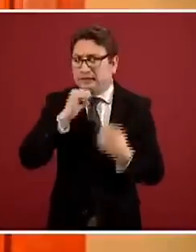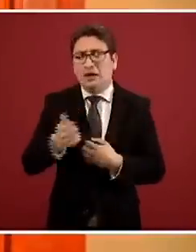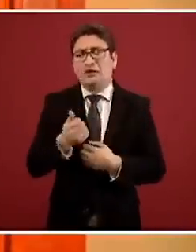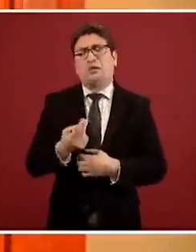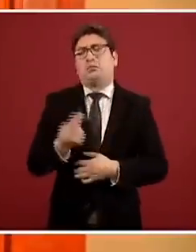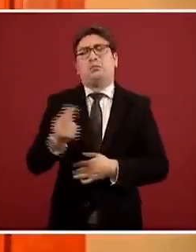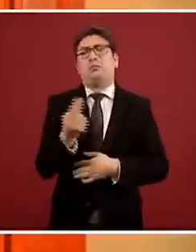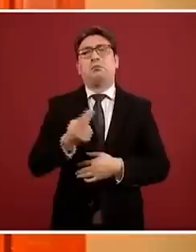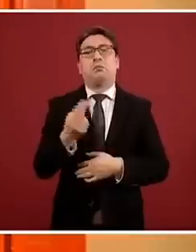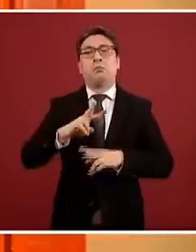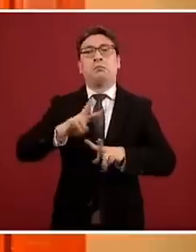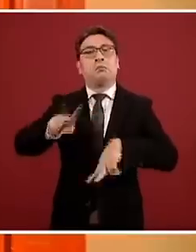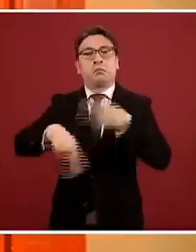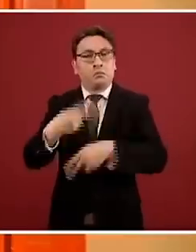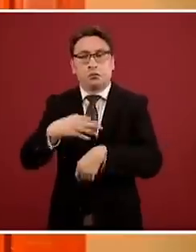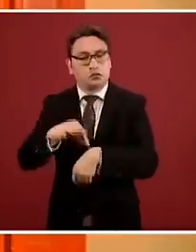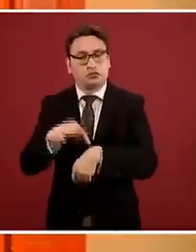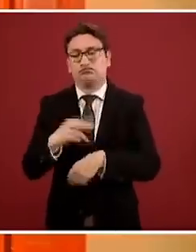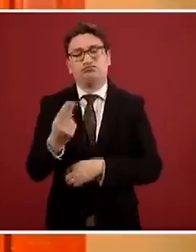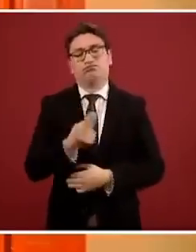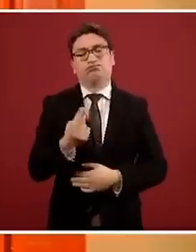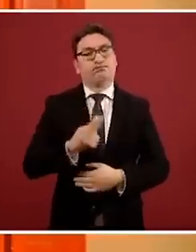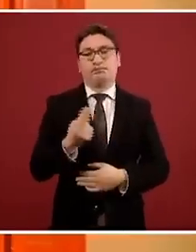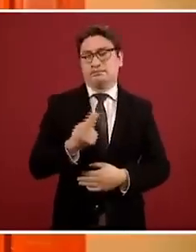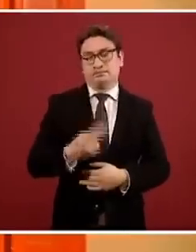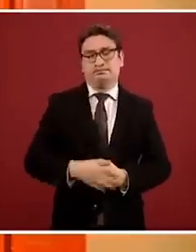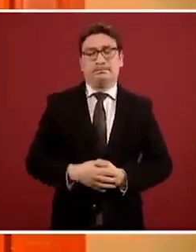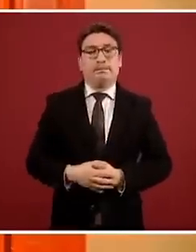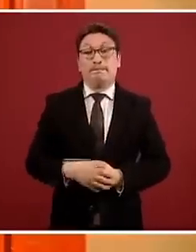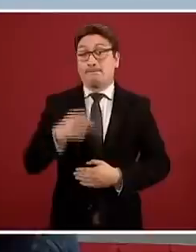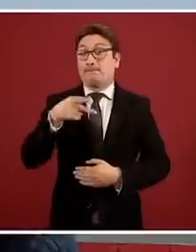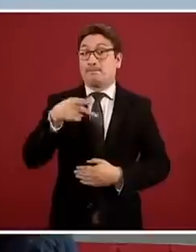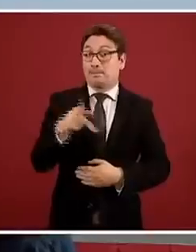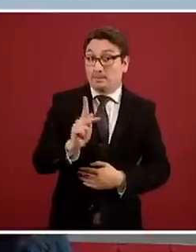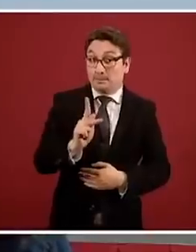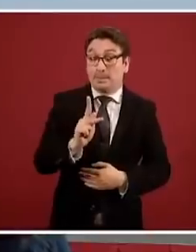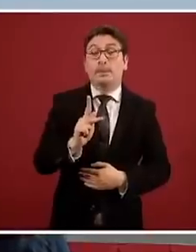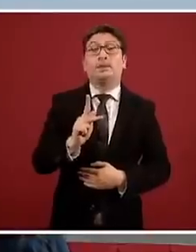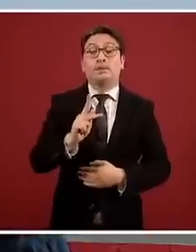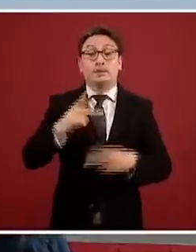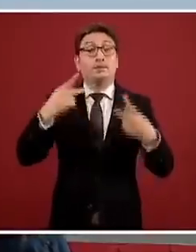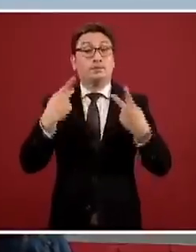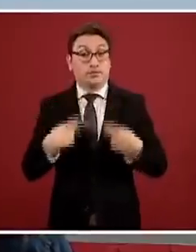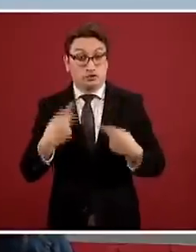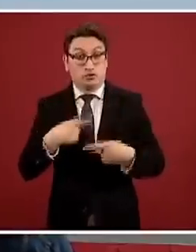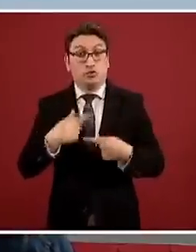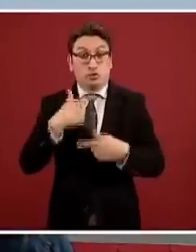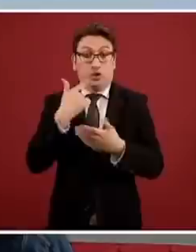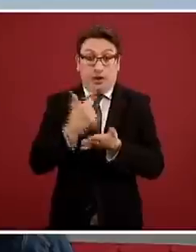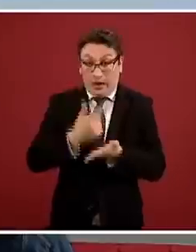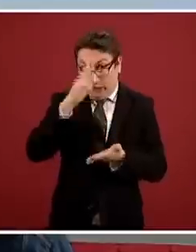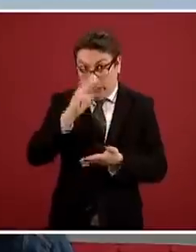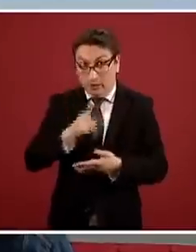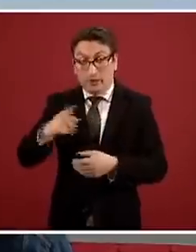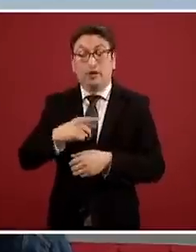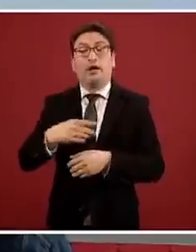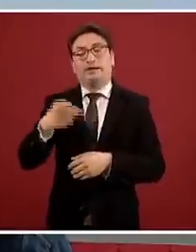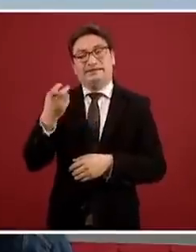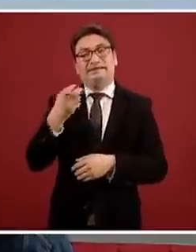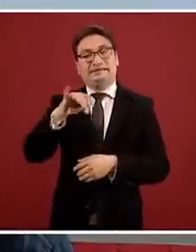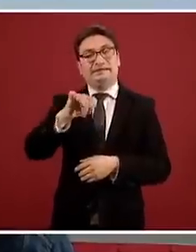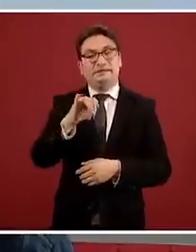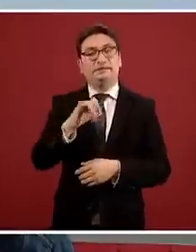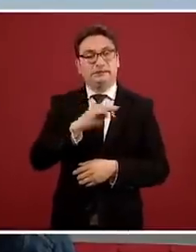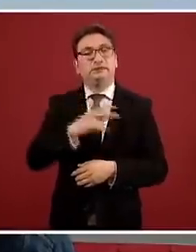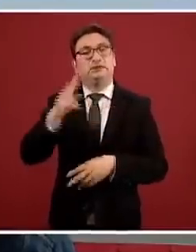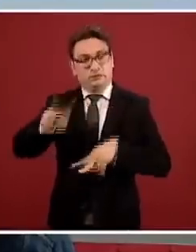necesita ir a los servicios de salud, pero sí quienes tienen riesgo de complicarse, porque en la medida